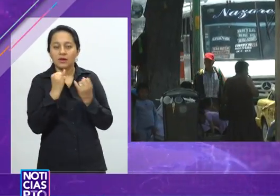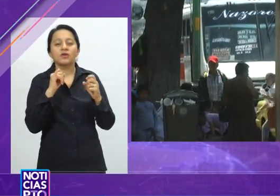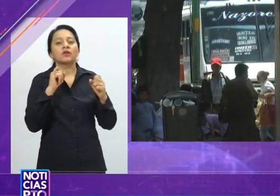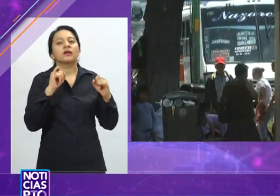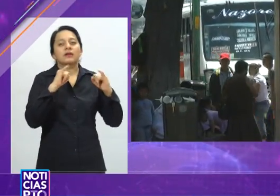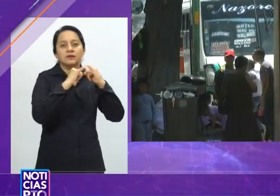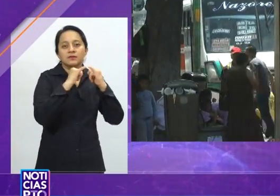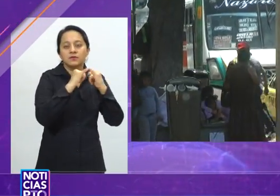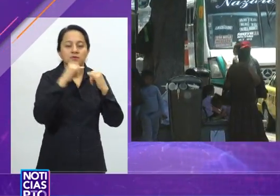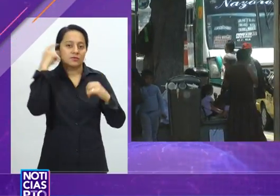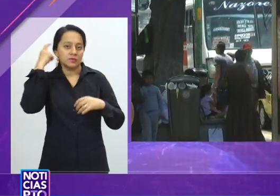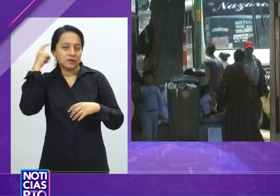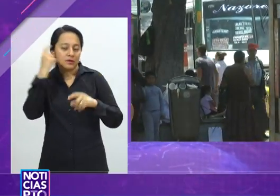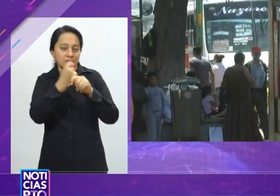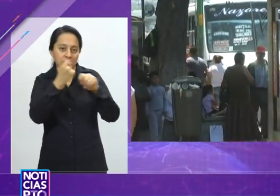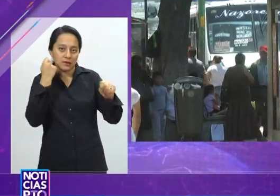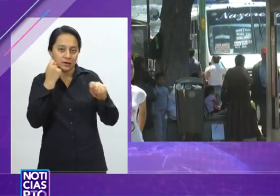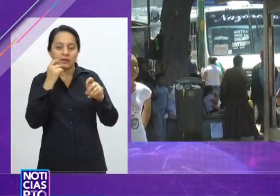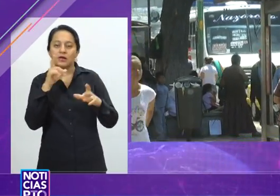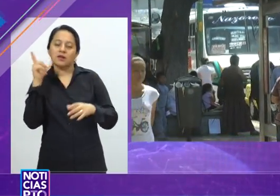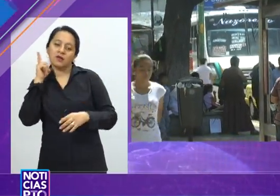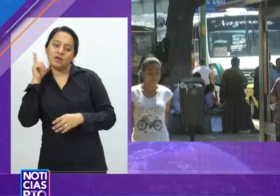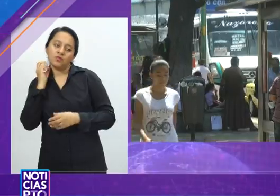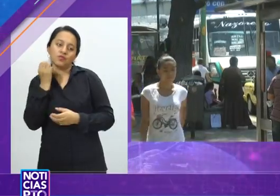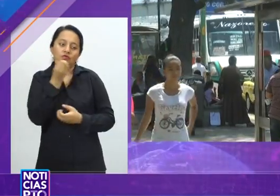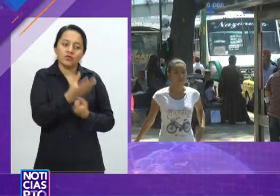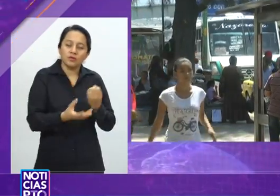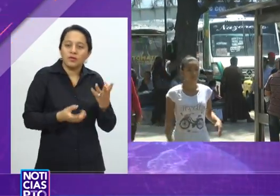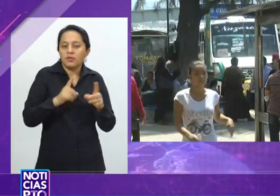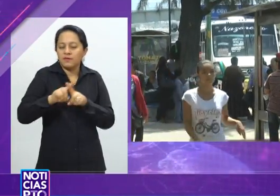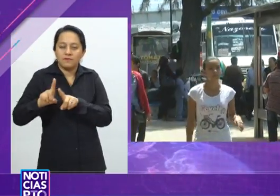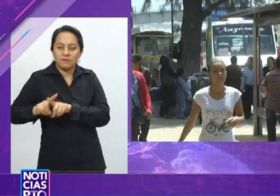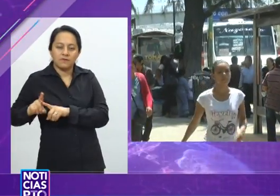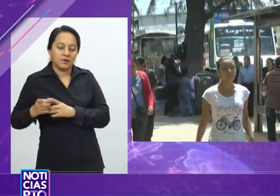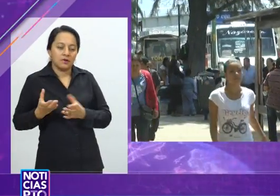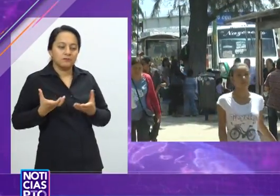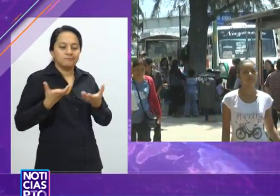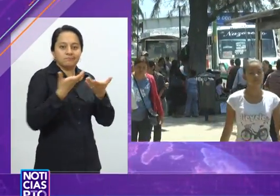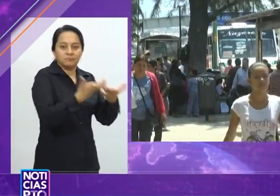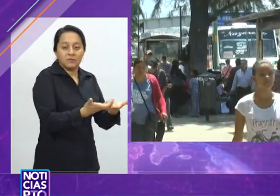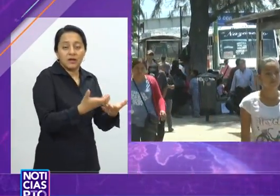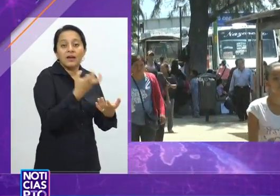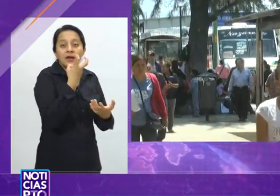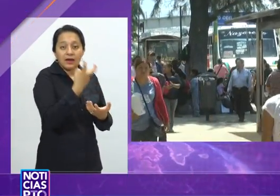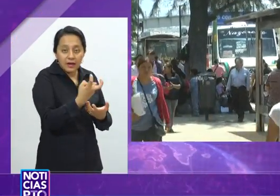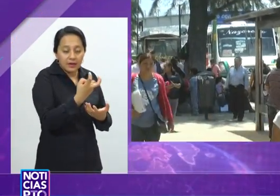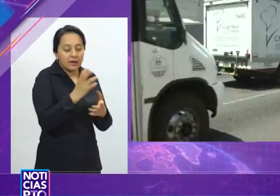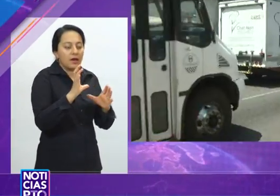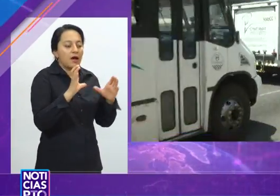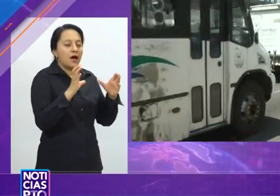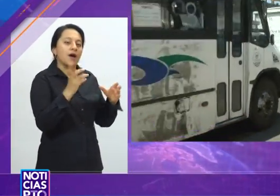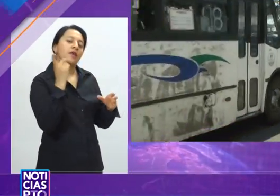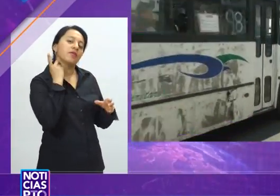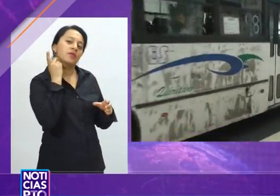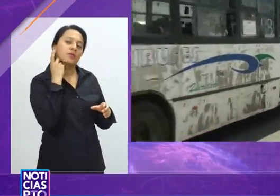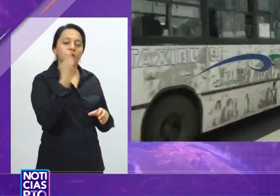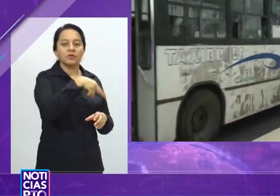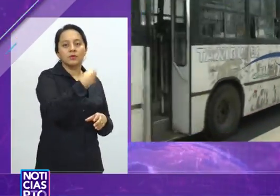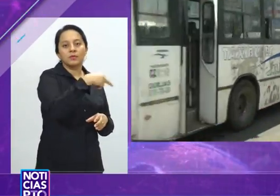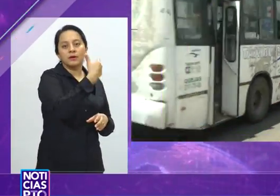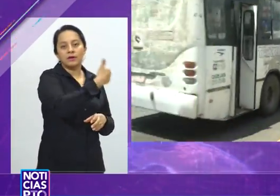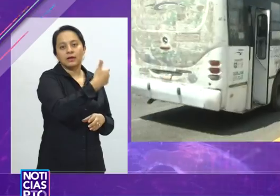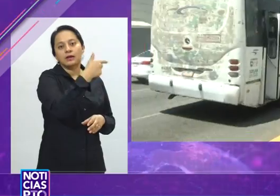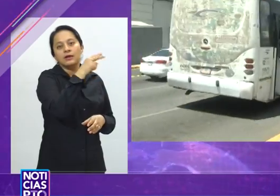aportaciones de legisladores de diferentes fracciones políticas. En este sentido, el diputado Antonio Zapata Guerrero, presidente de la